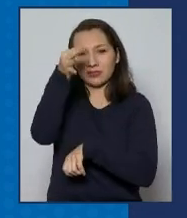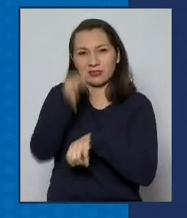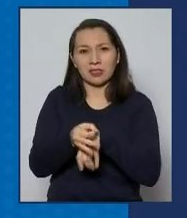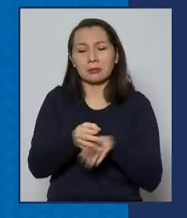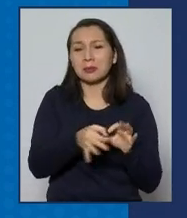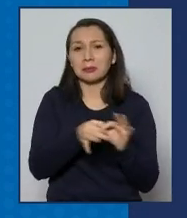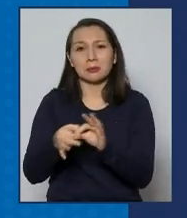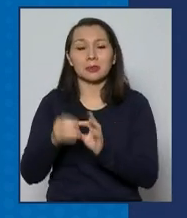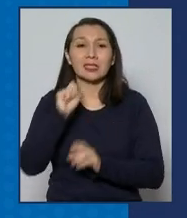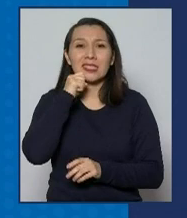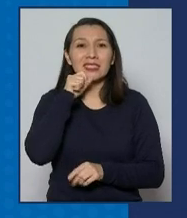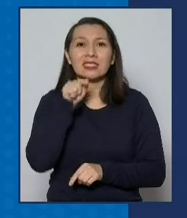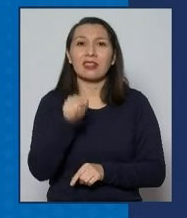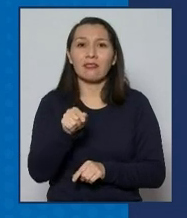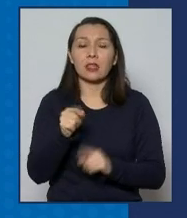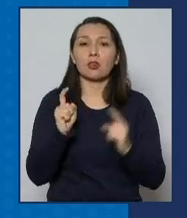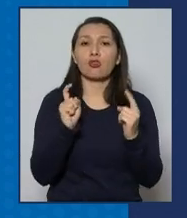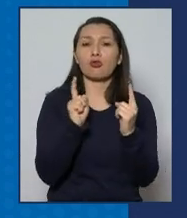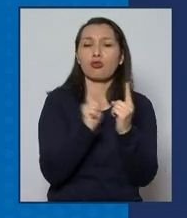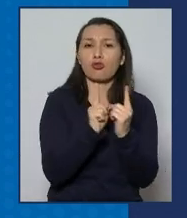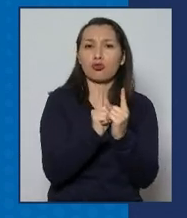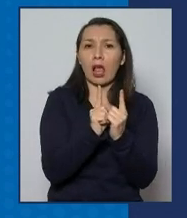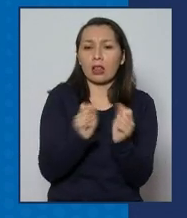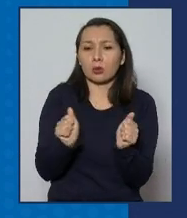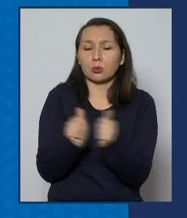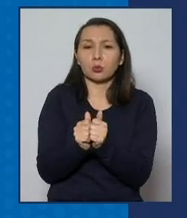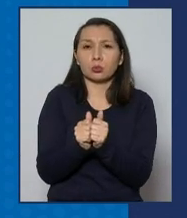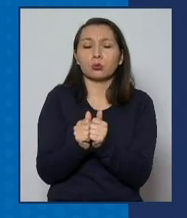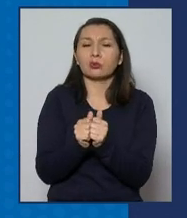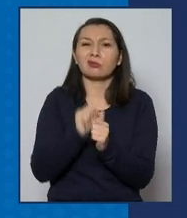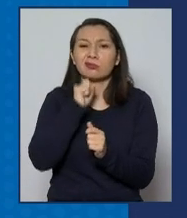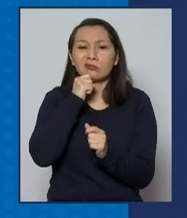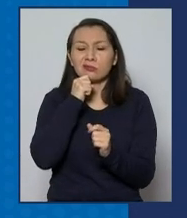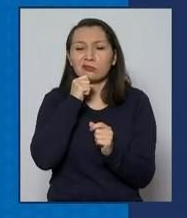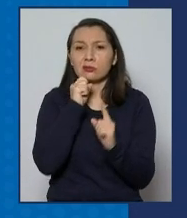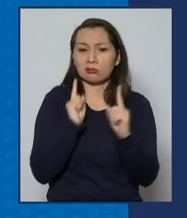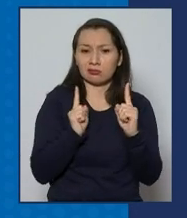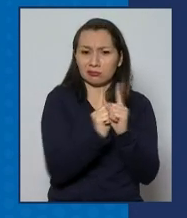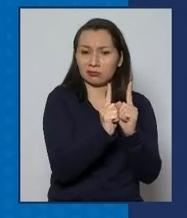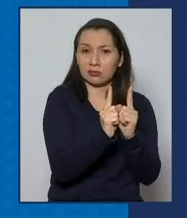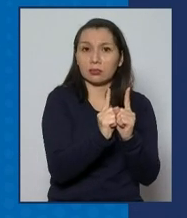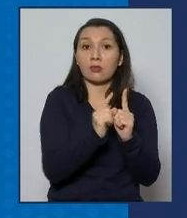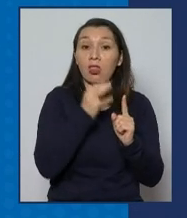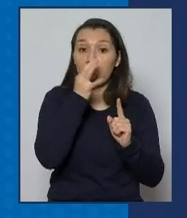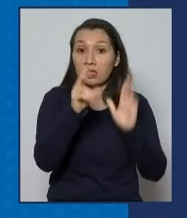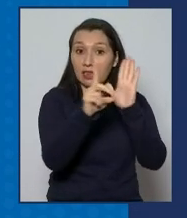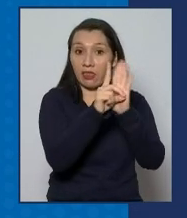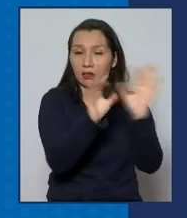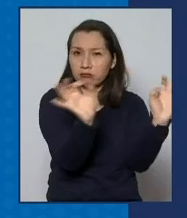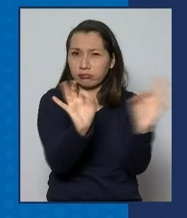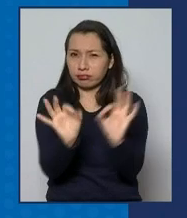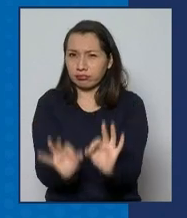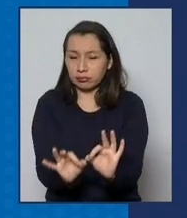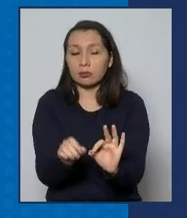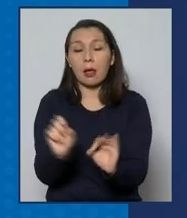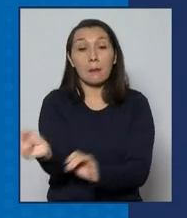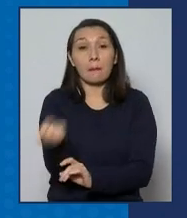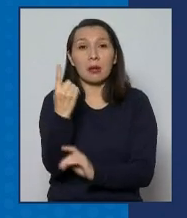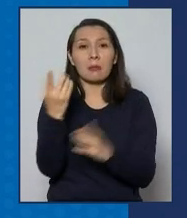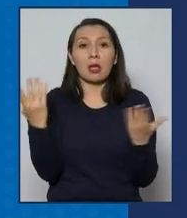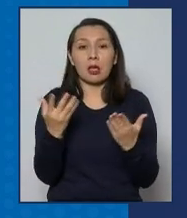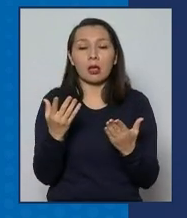¿Qué significa ser un contacto estrecho? Se especifica hoy día en el decreto, en primer lugar,